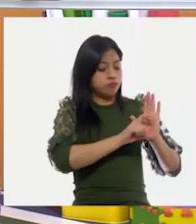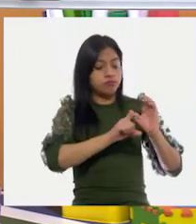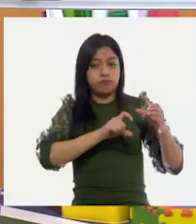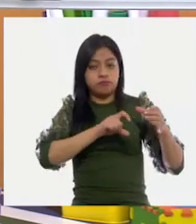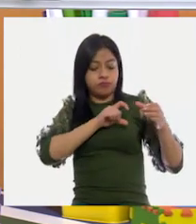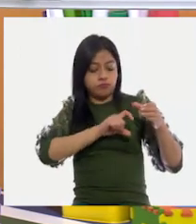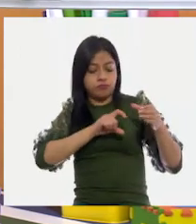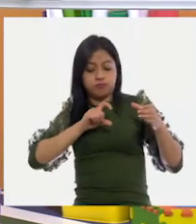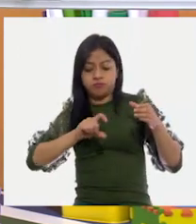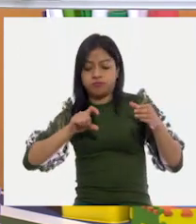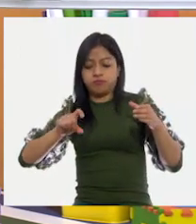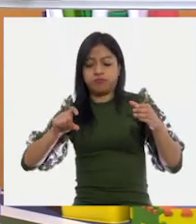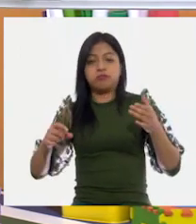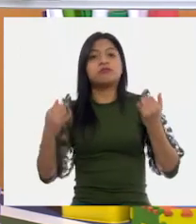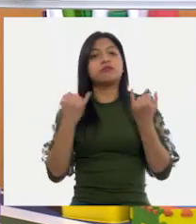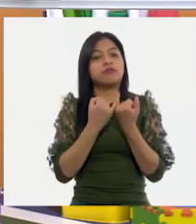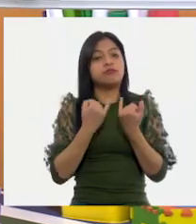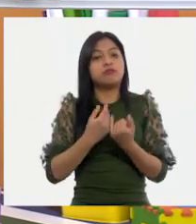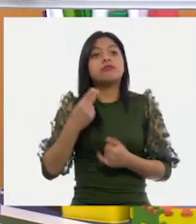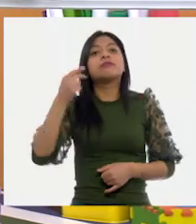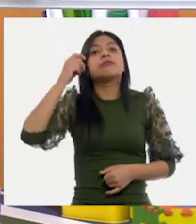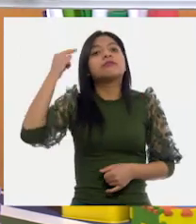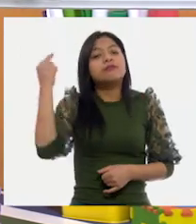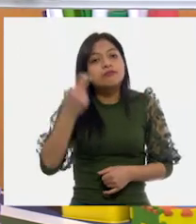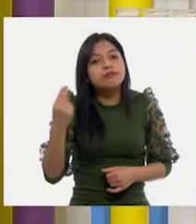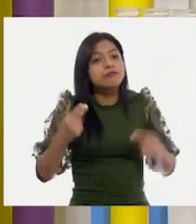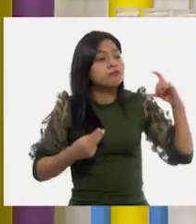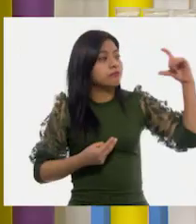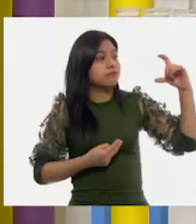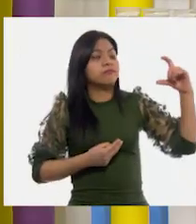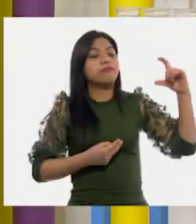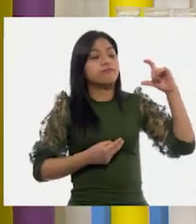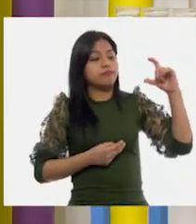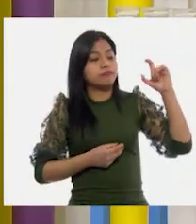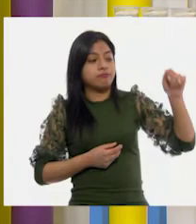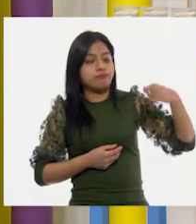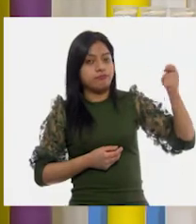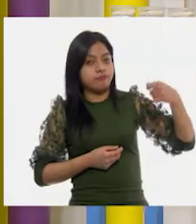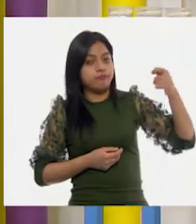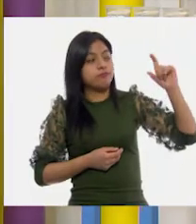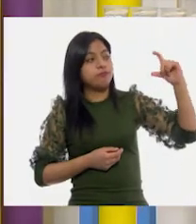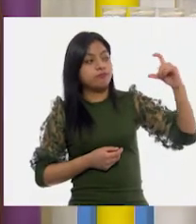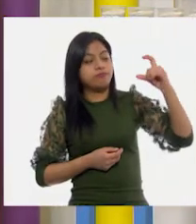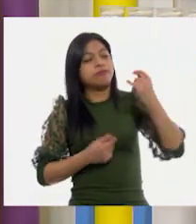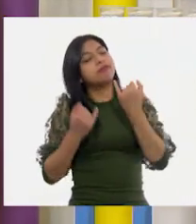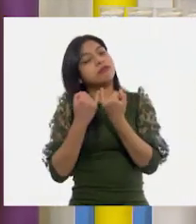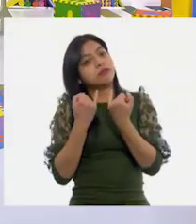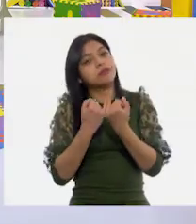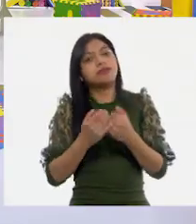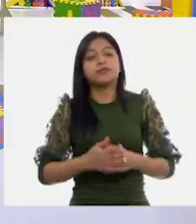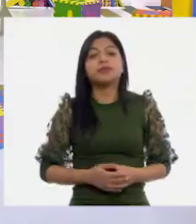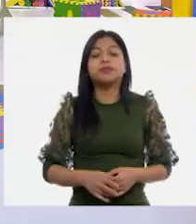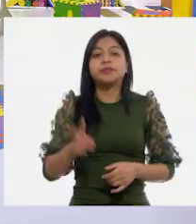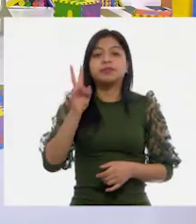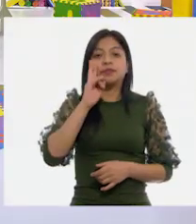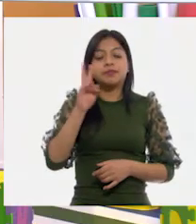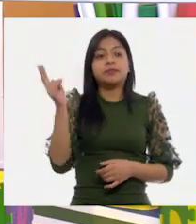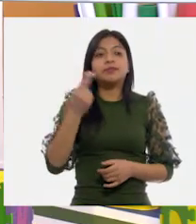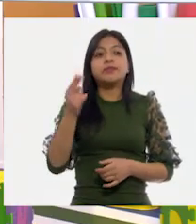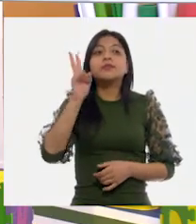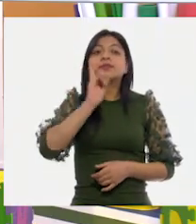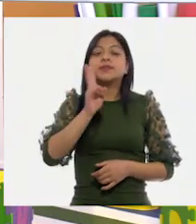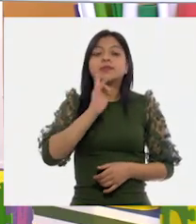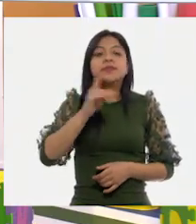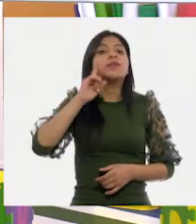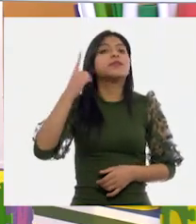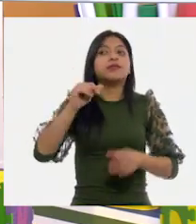ocupar niñas y niños la misma unidad de medida. ¡Qué interesante, maestra Rosy! Bueno, tuvimos que comprobarlo para darnos cuenta,